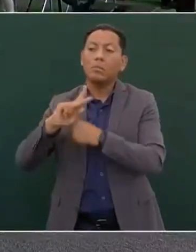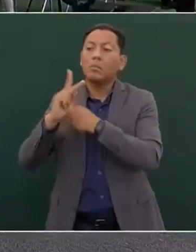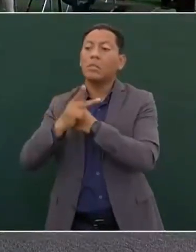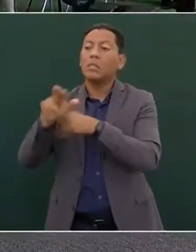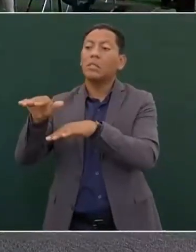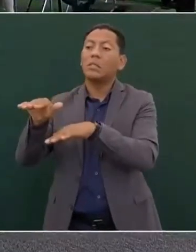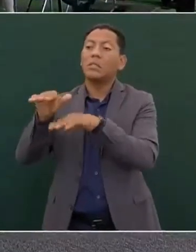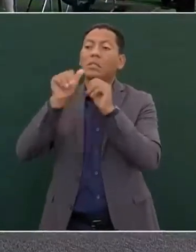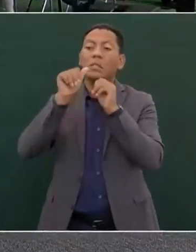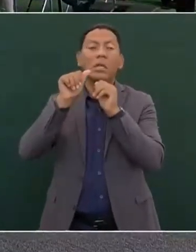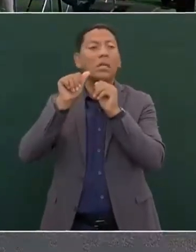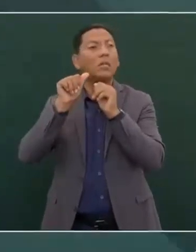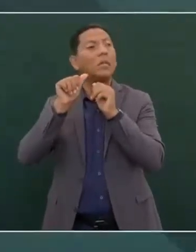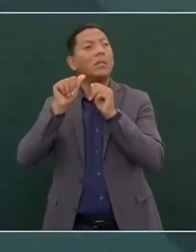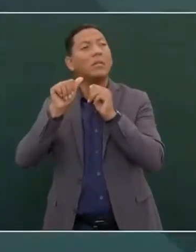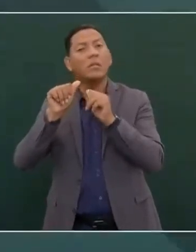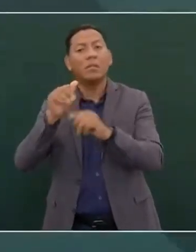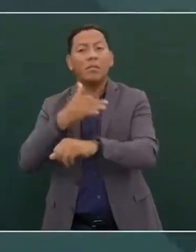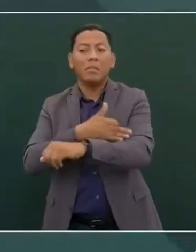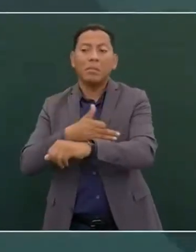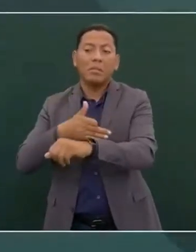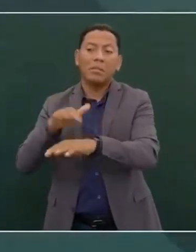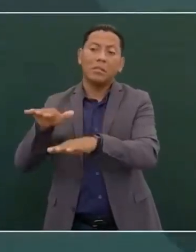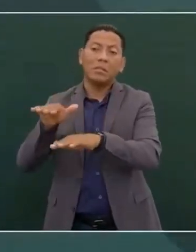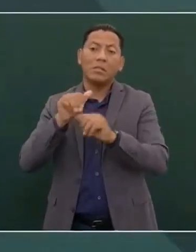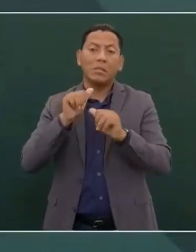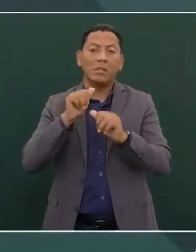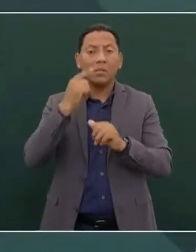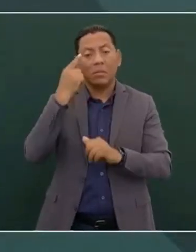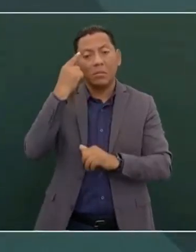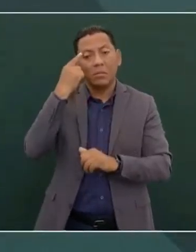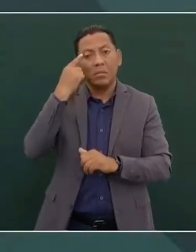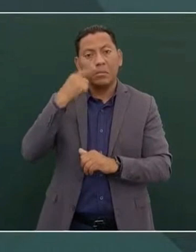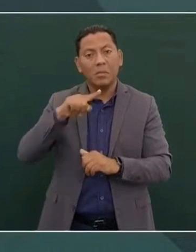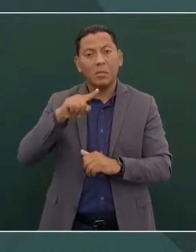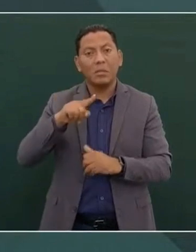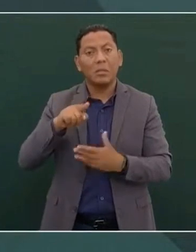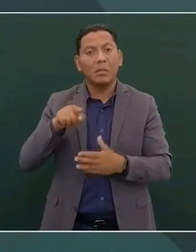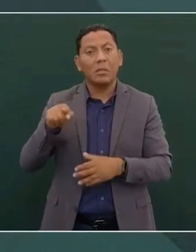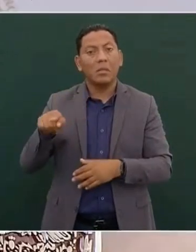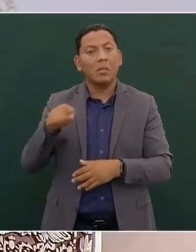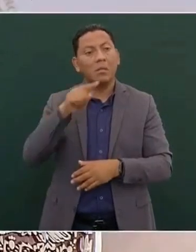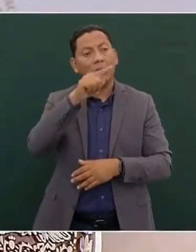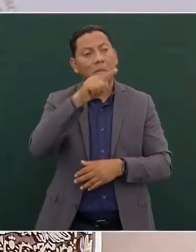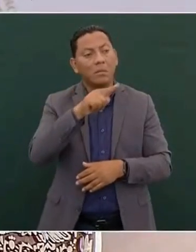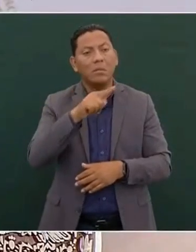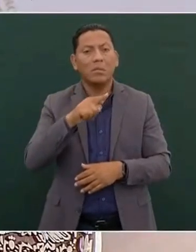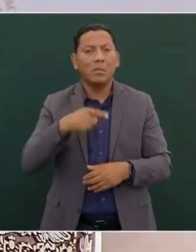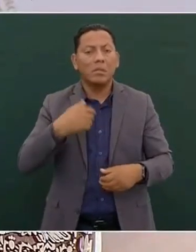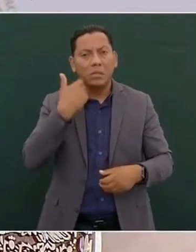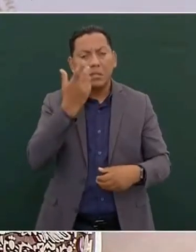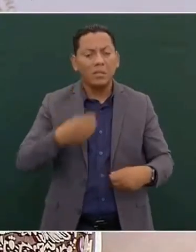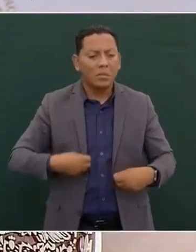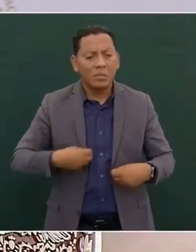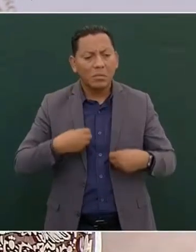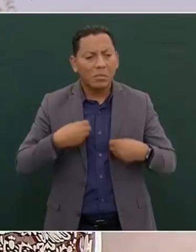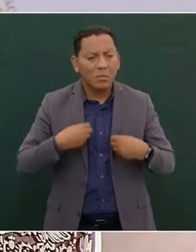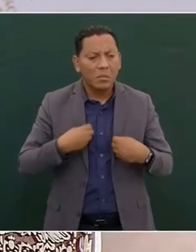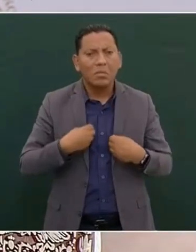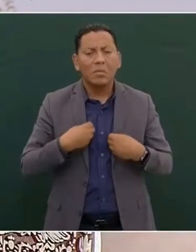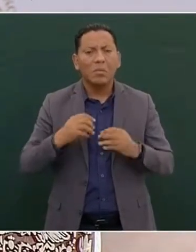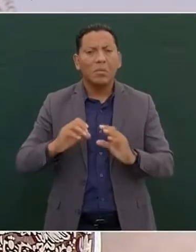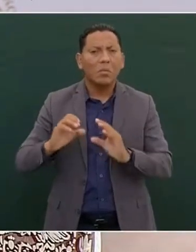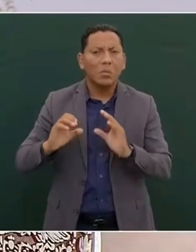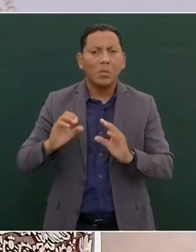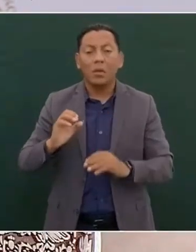y abandona a su familia para buscarse la vida. No lo hacen por gusto,